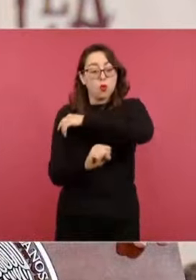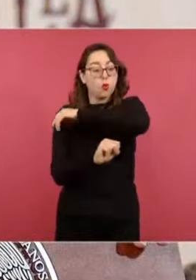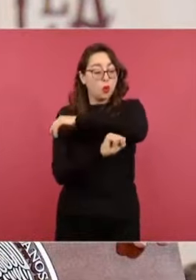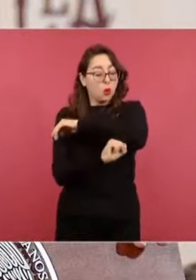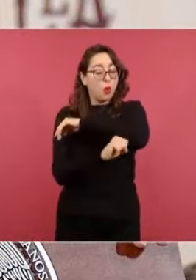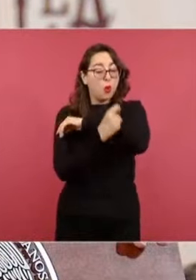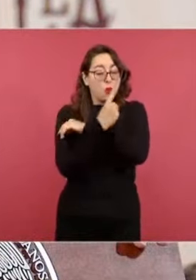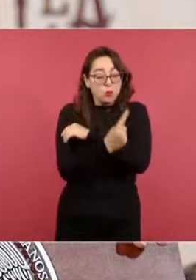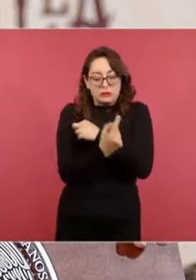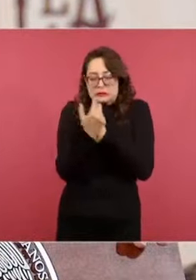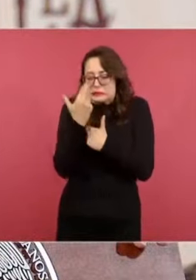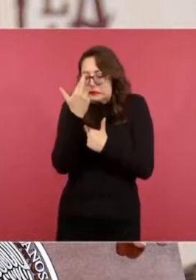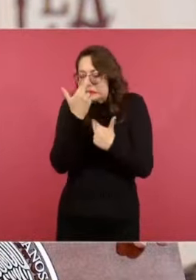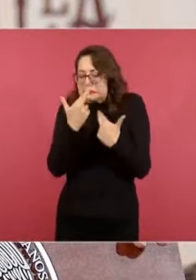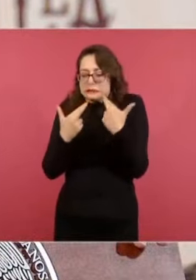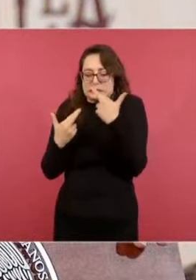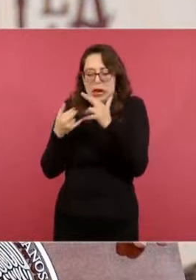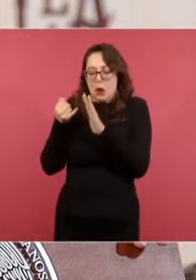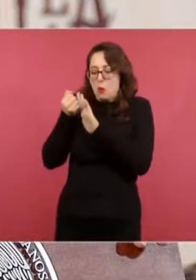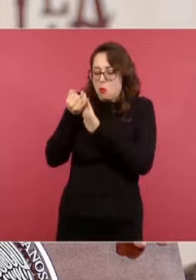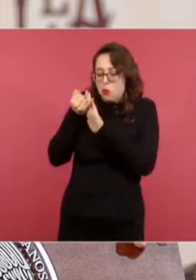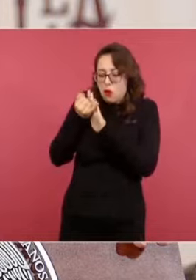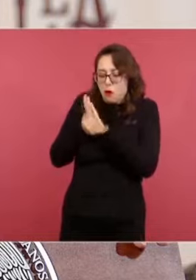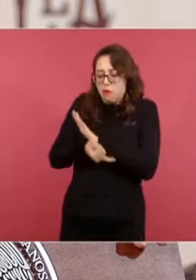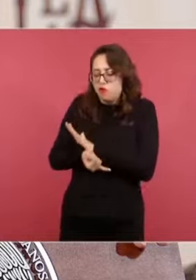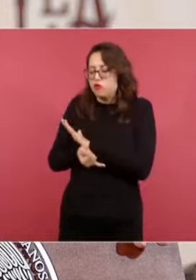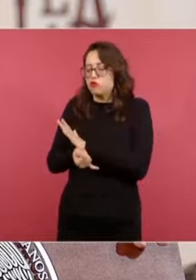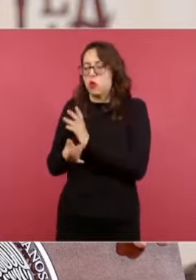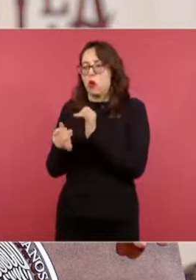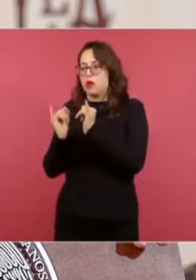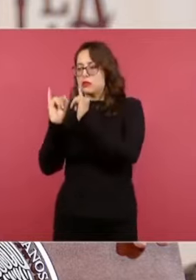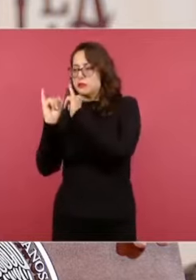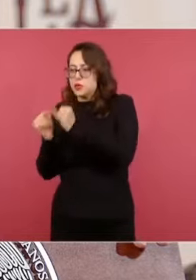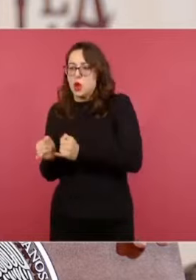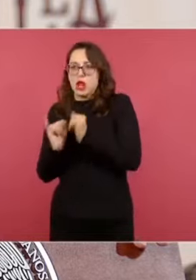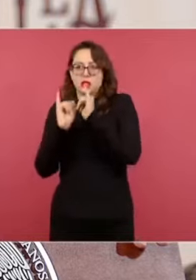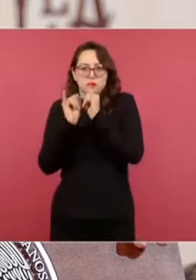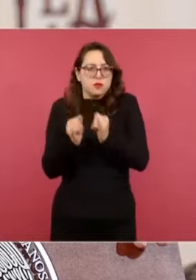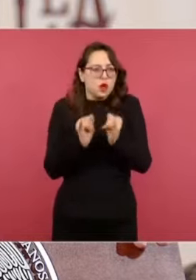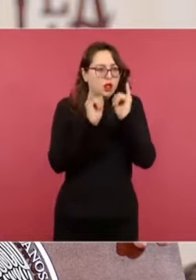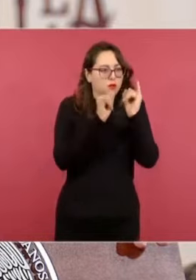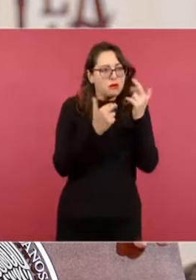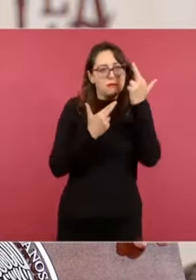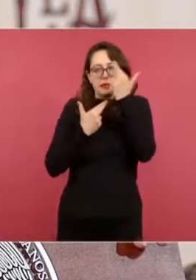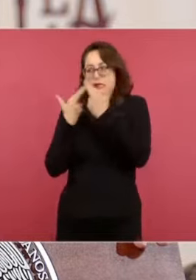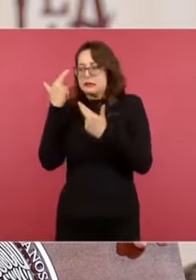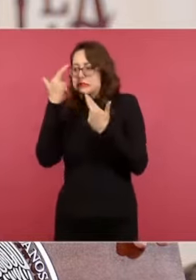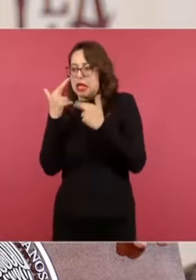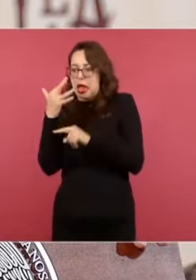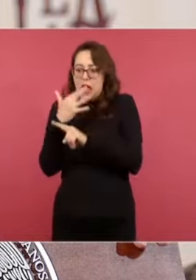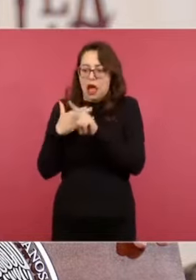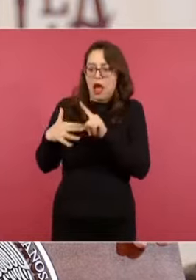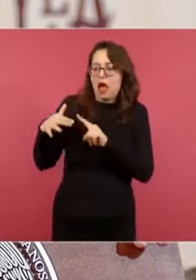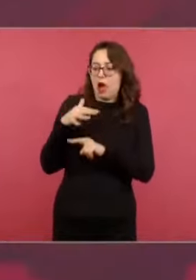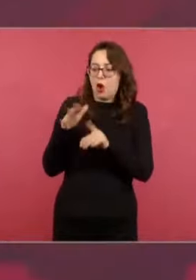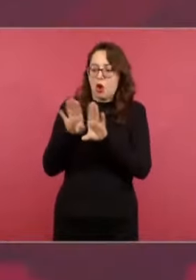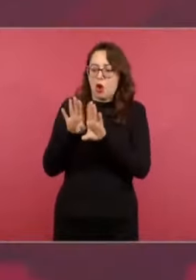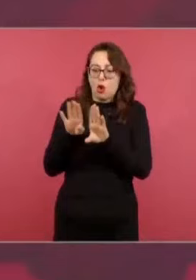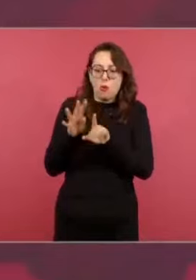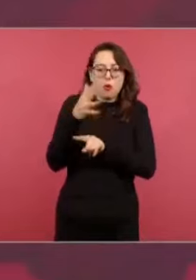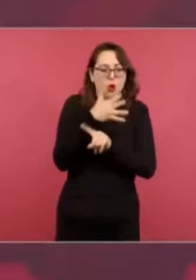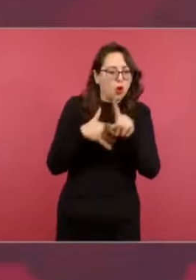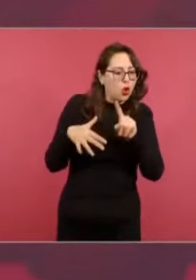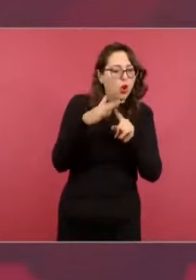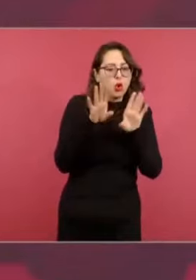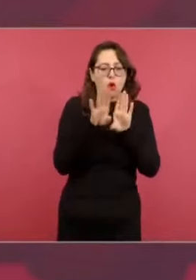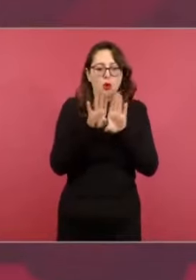se hace el estudio de manera individualizada, se verifica cuáles son las condiciones y luego entonces